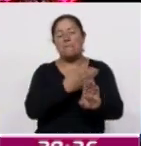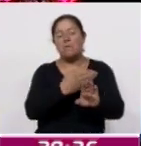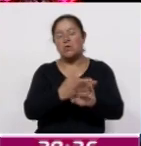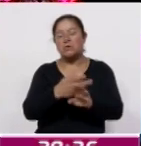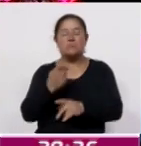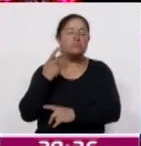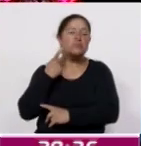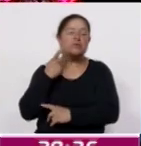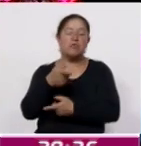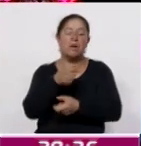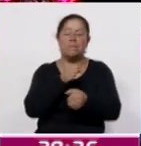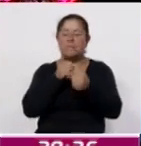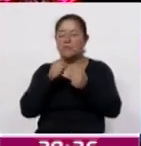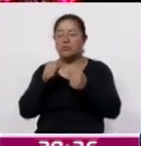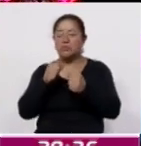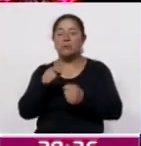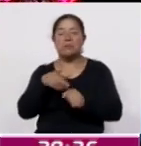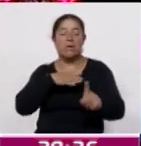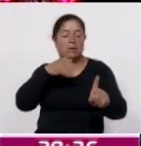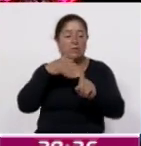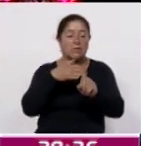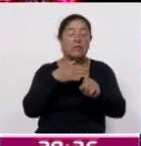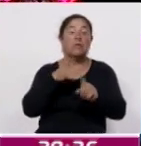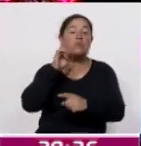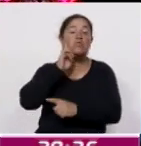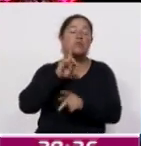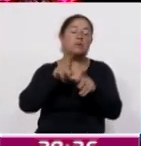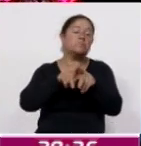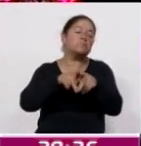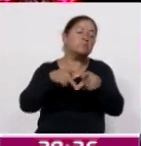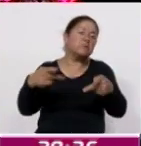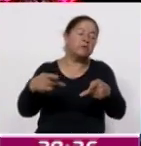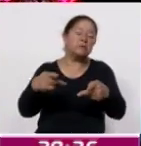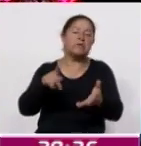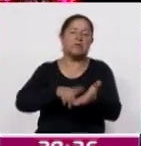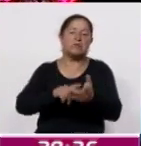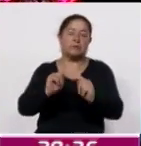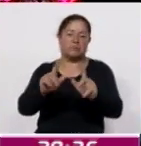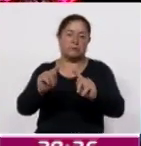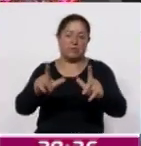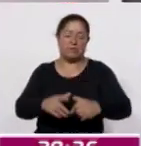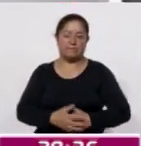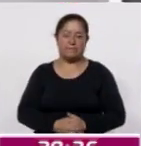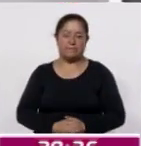Comunicación. Esta fue especialmente dirigida a mujeres periodistas de nuestra entidad.